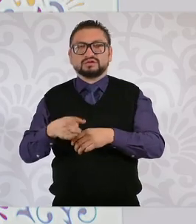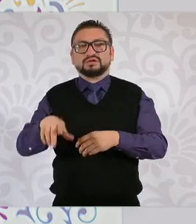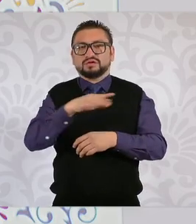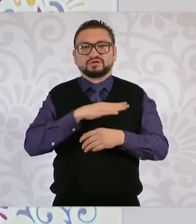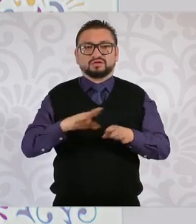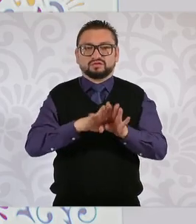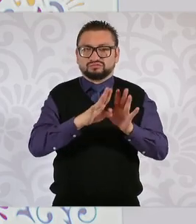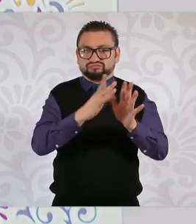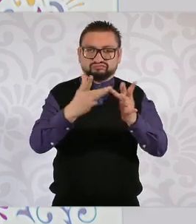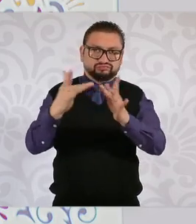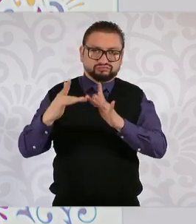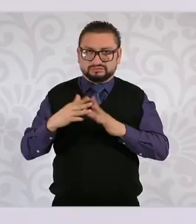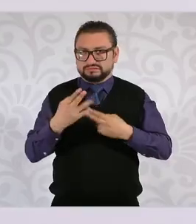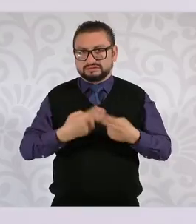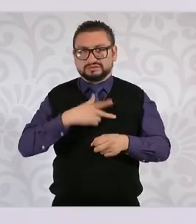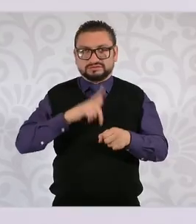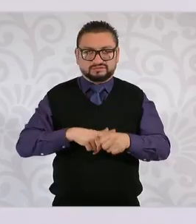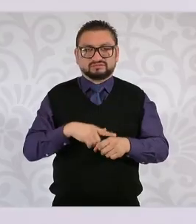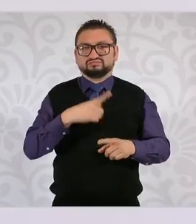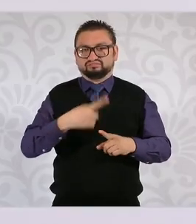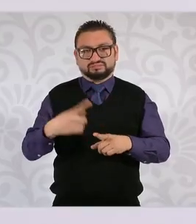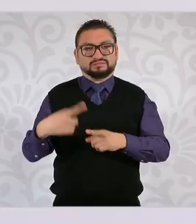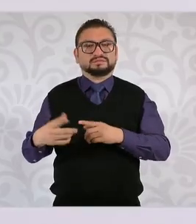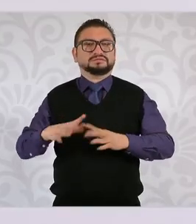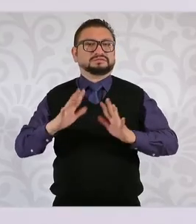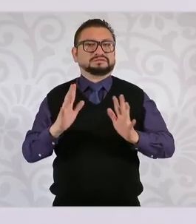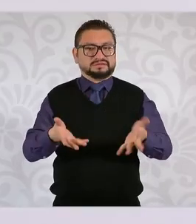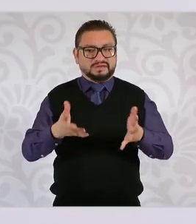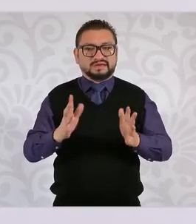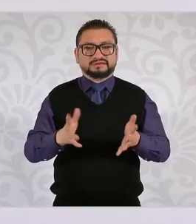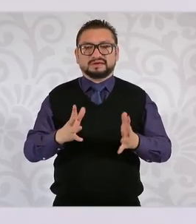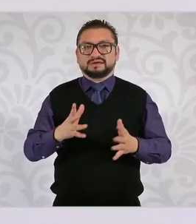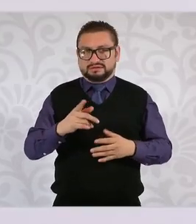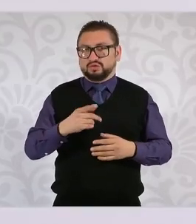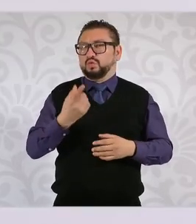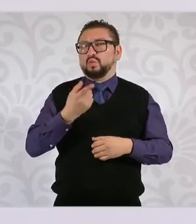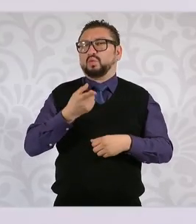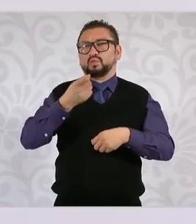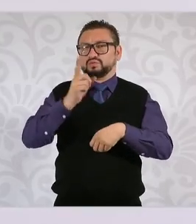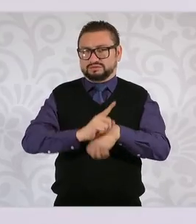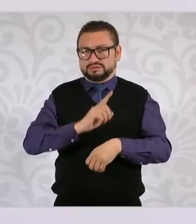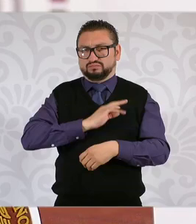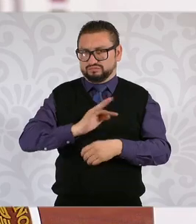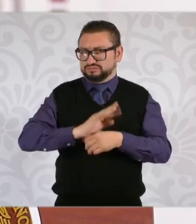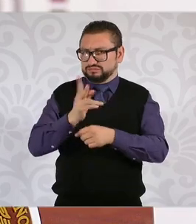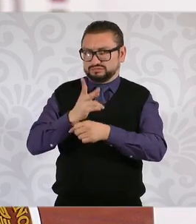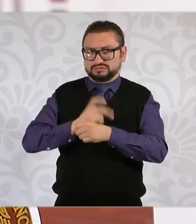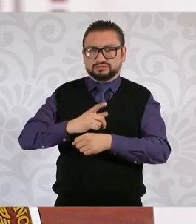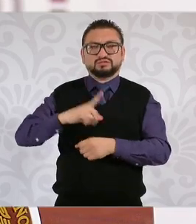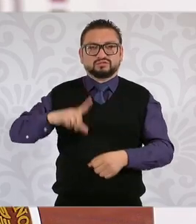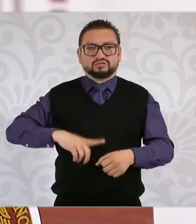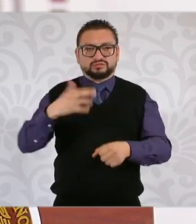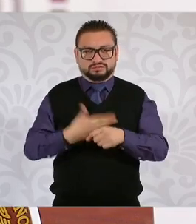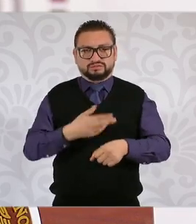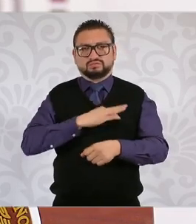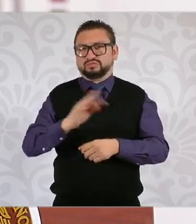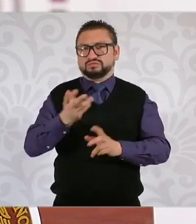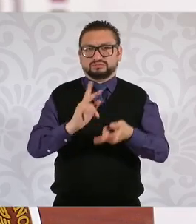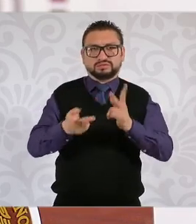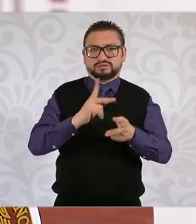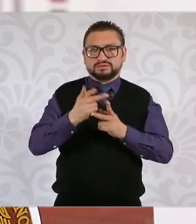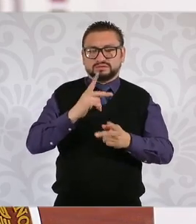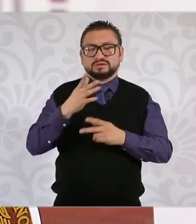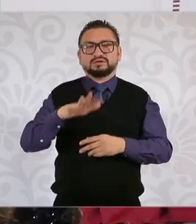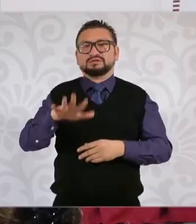sistema interconectado nacional. Entonces, pues ya podemos si quieren un día invitamos al gobernador y hablamos del plan